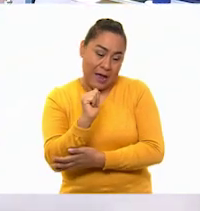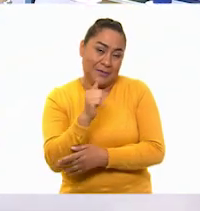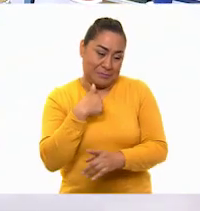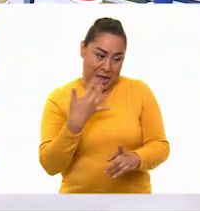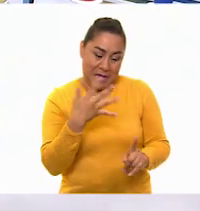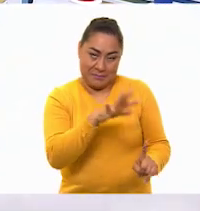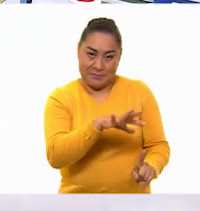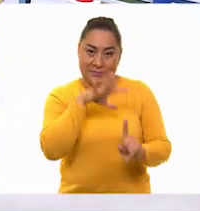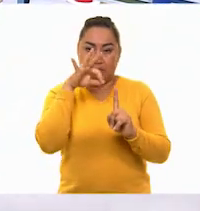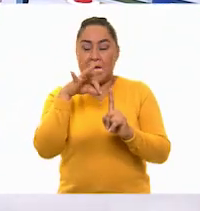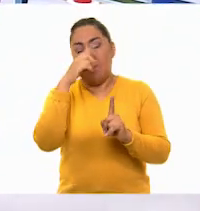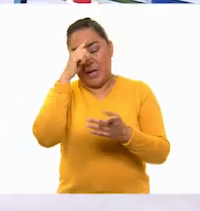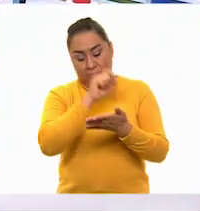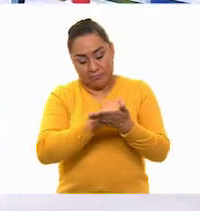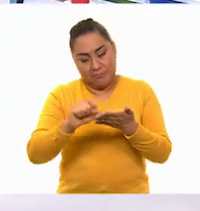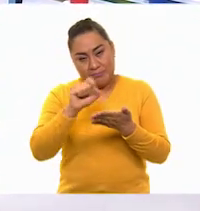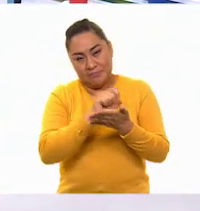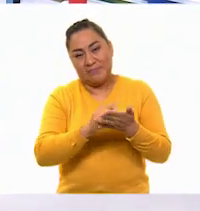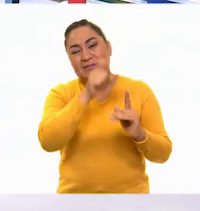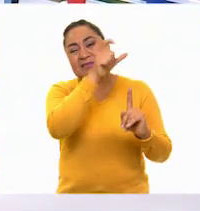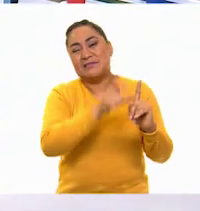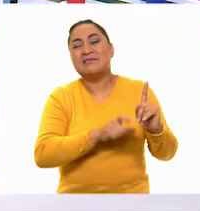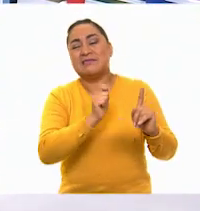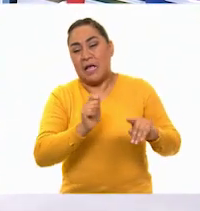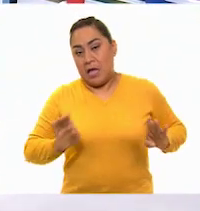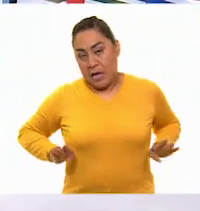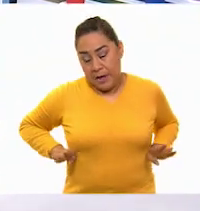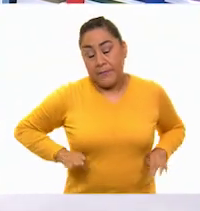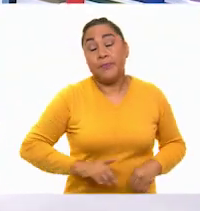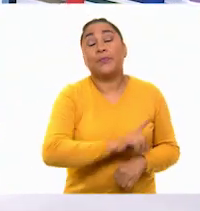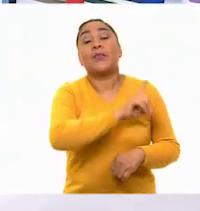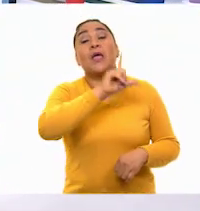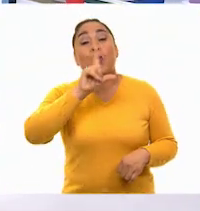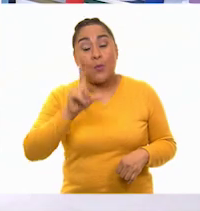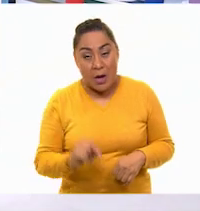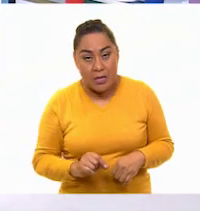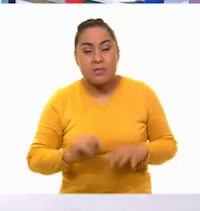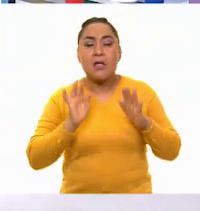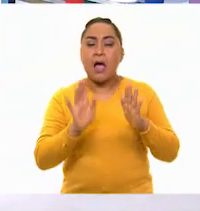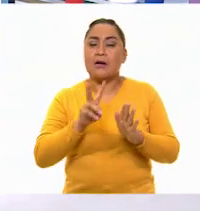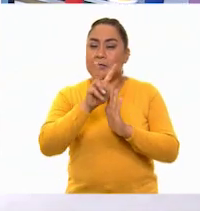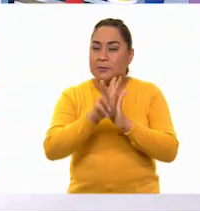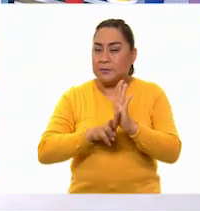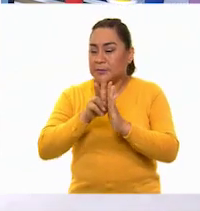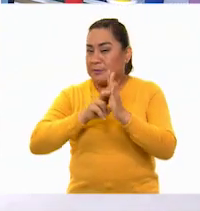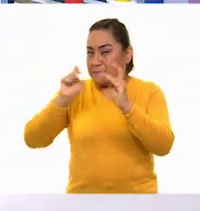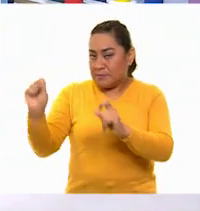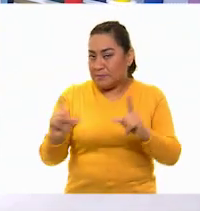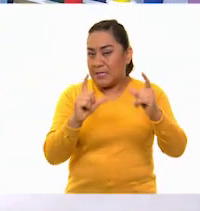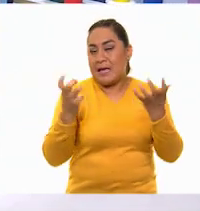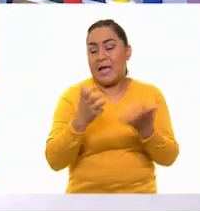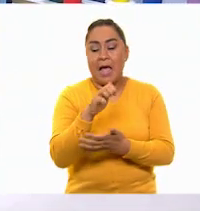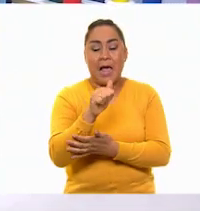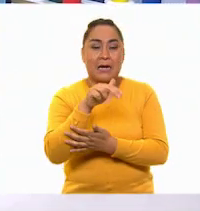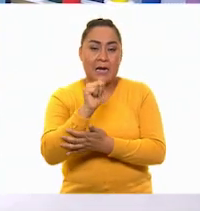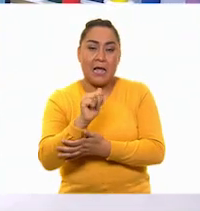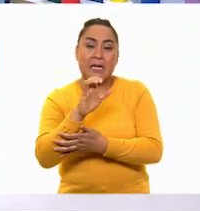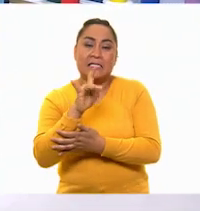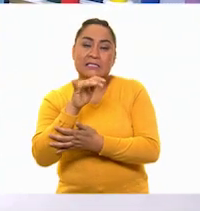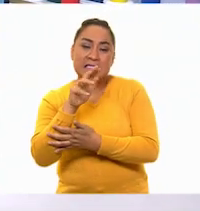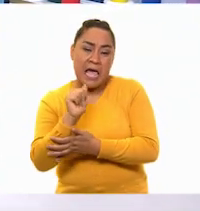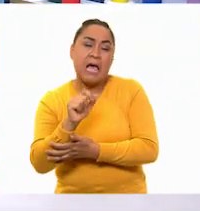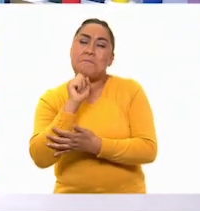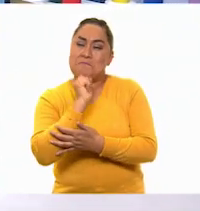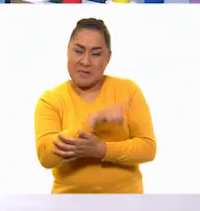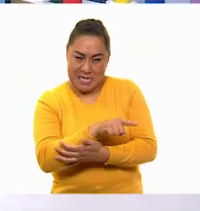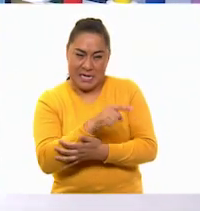seleccionado para hacer un retrato de ella. Después, vimos un video narrado por Ana Cristina Ortega con el